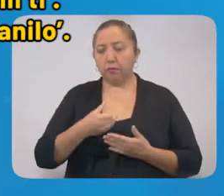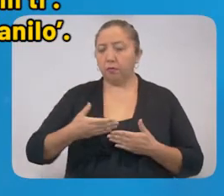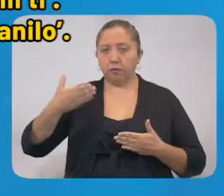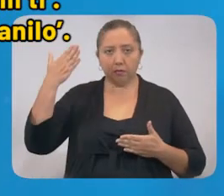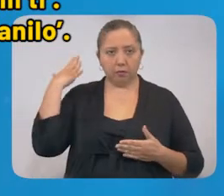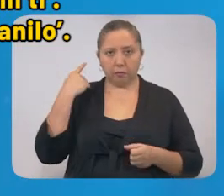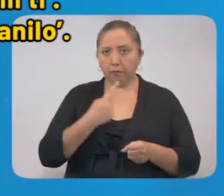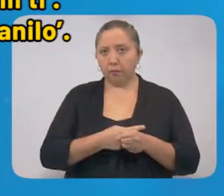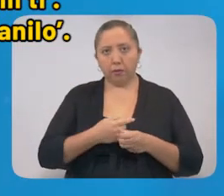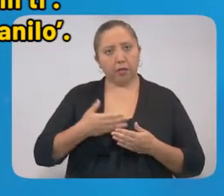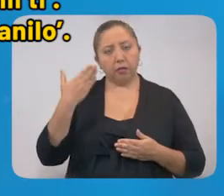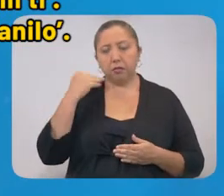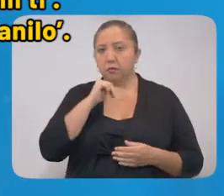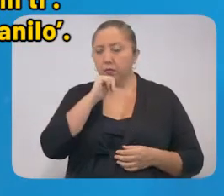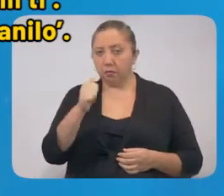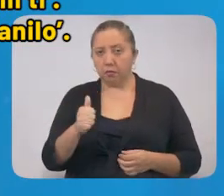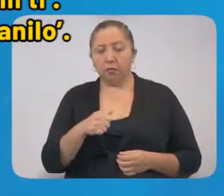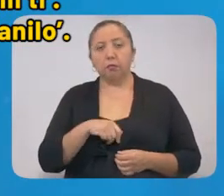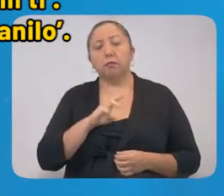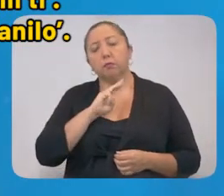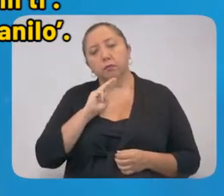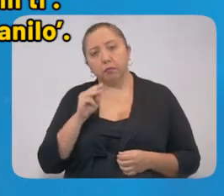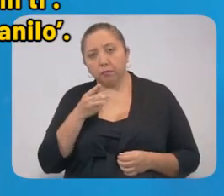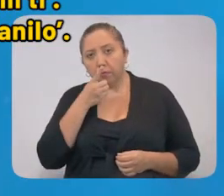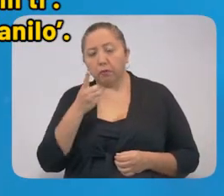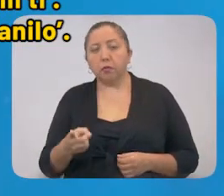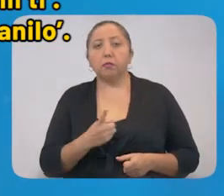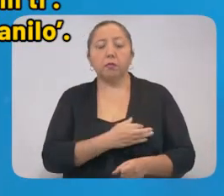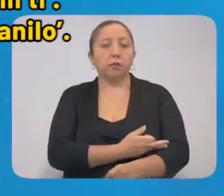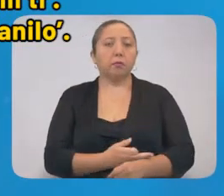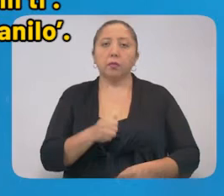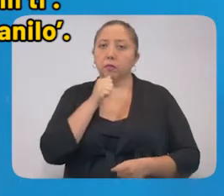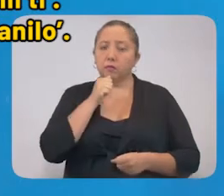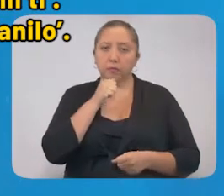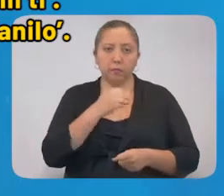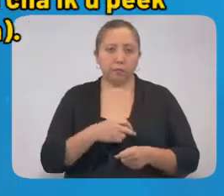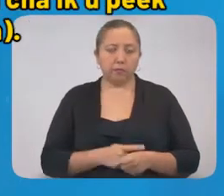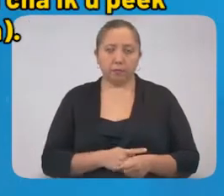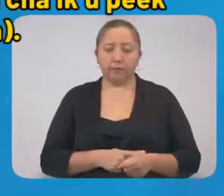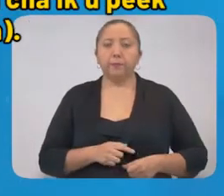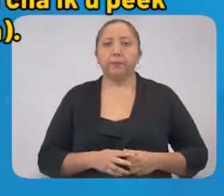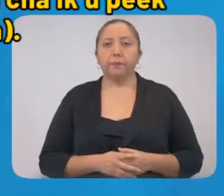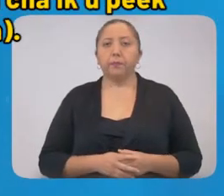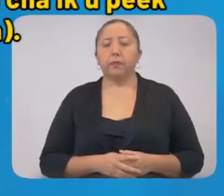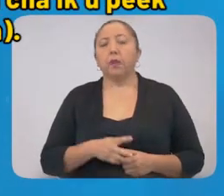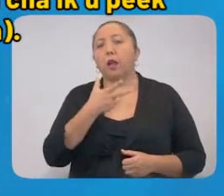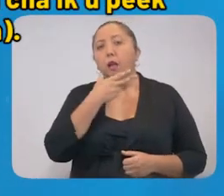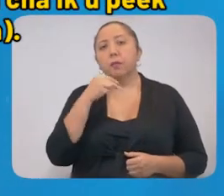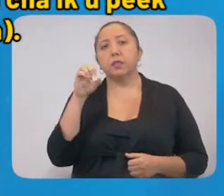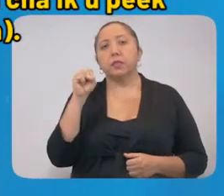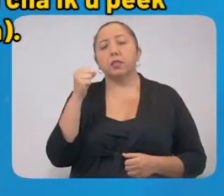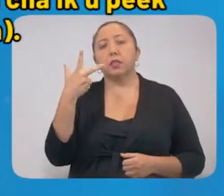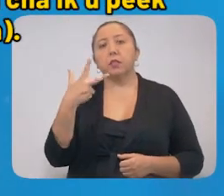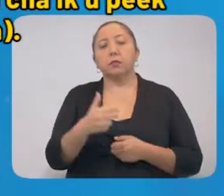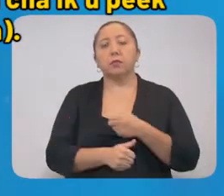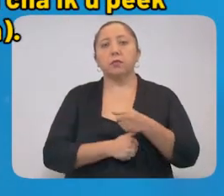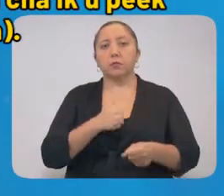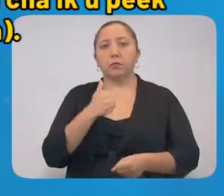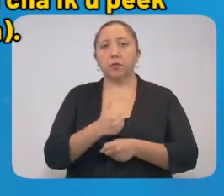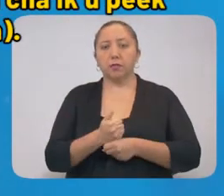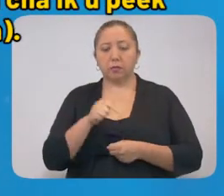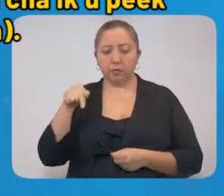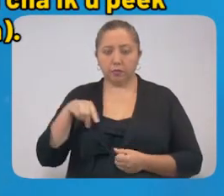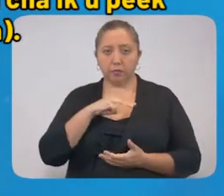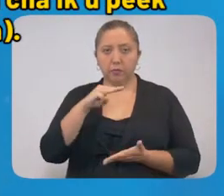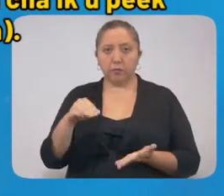antecedentes de enfermedades previas, sus contactos no presentan síntomas. Hombre de 68 años de edad